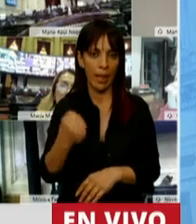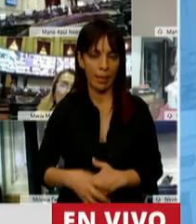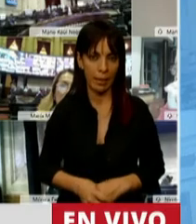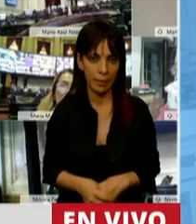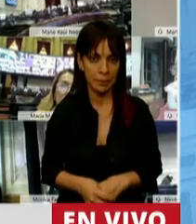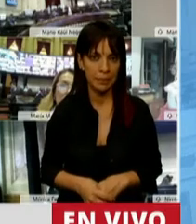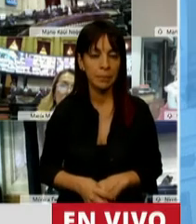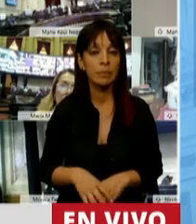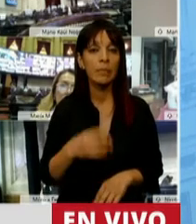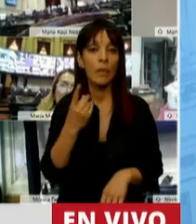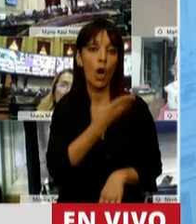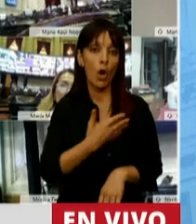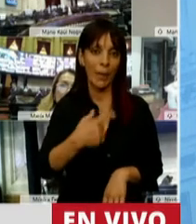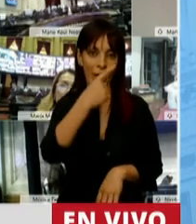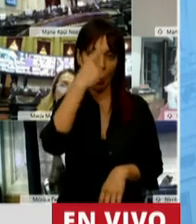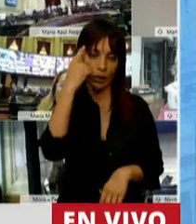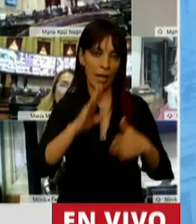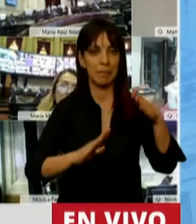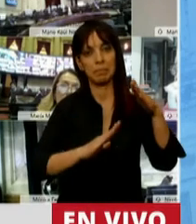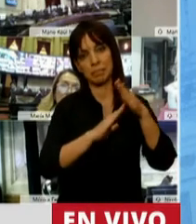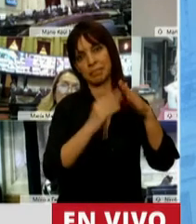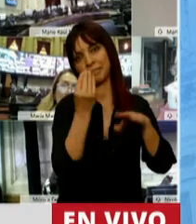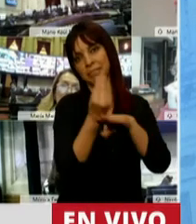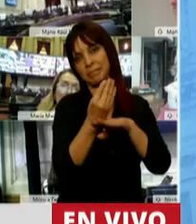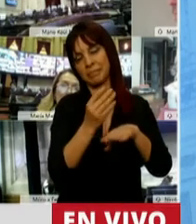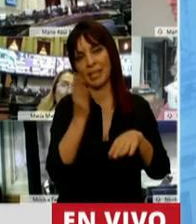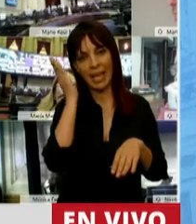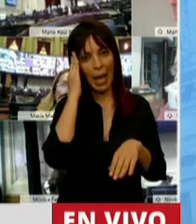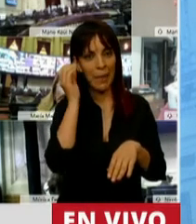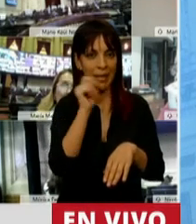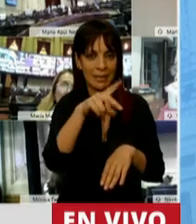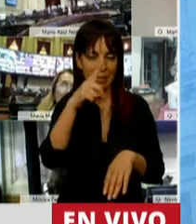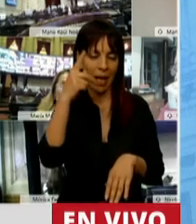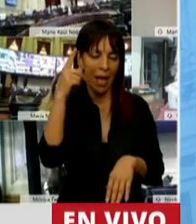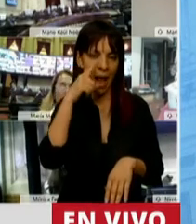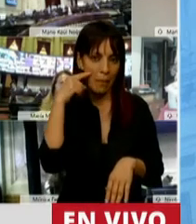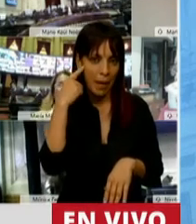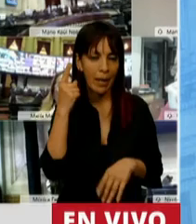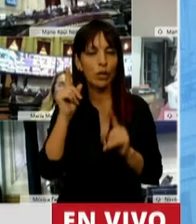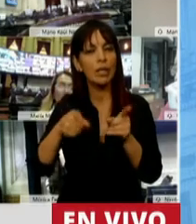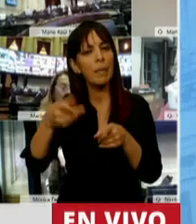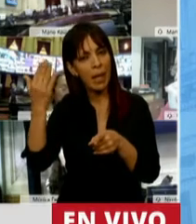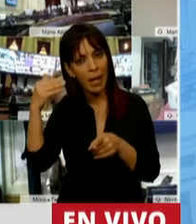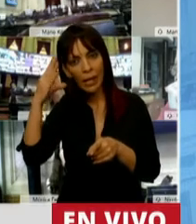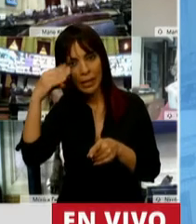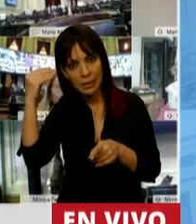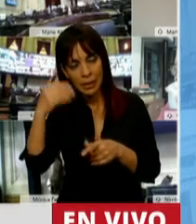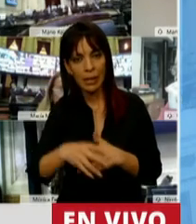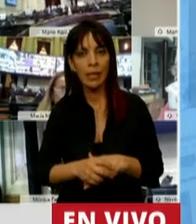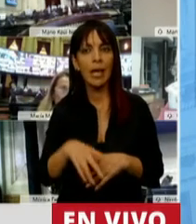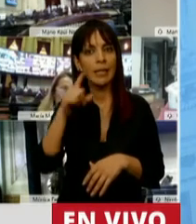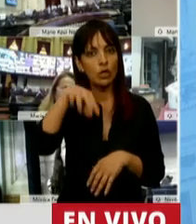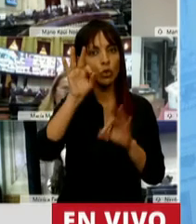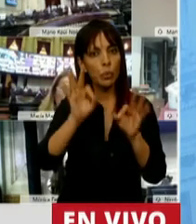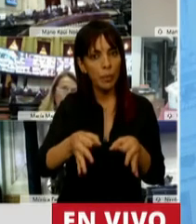de un gobierno nacional encabezado por Alberto Fernández y por Cristina Fernández, que supo escuchar este reclamo